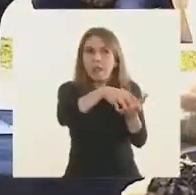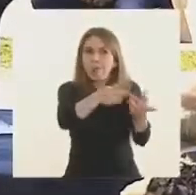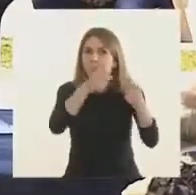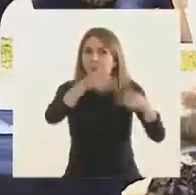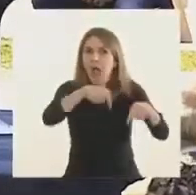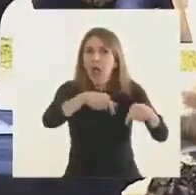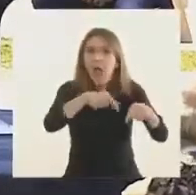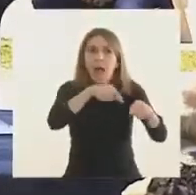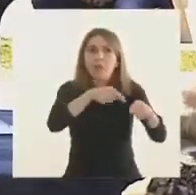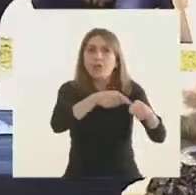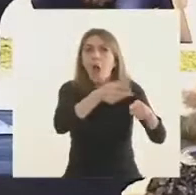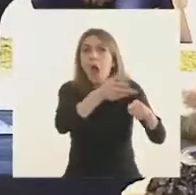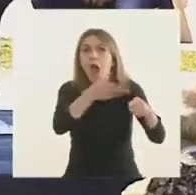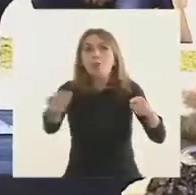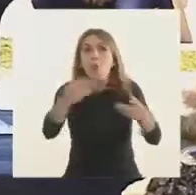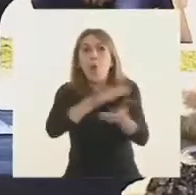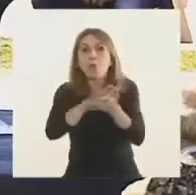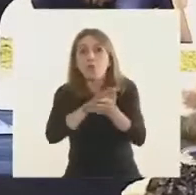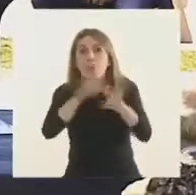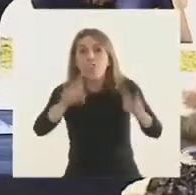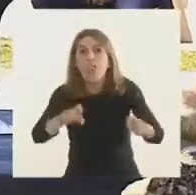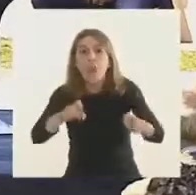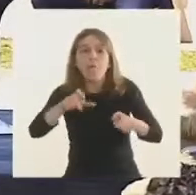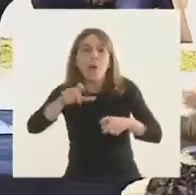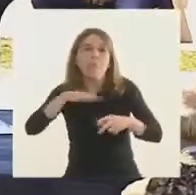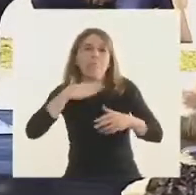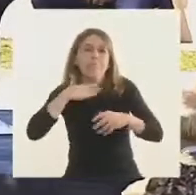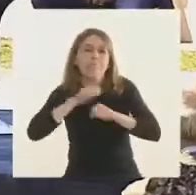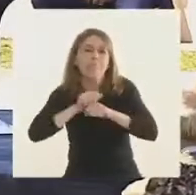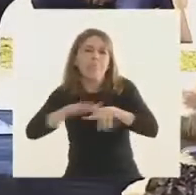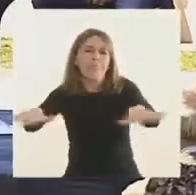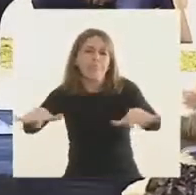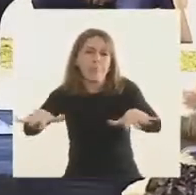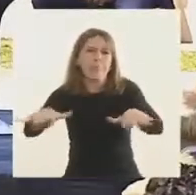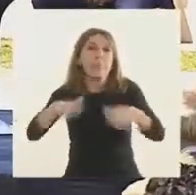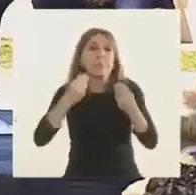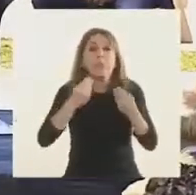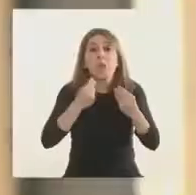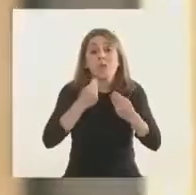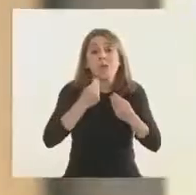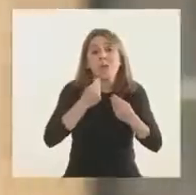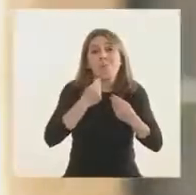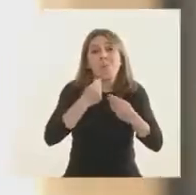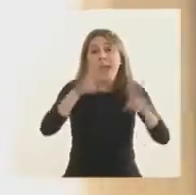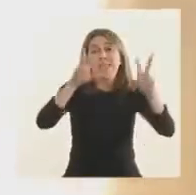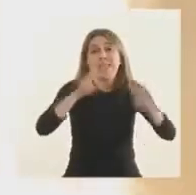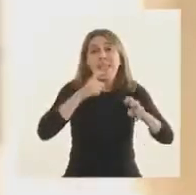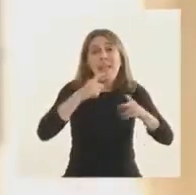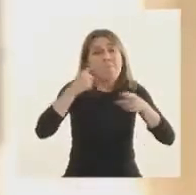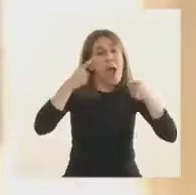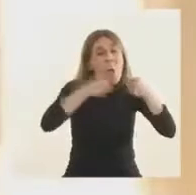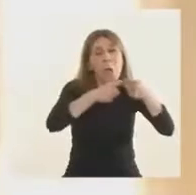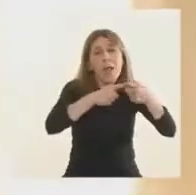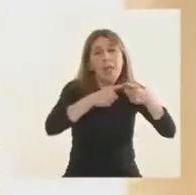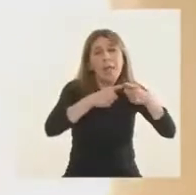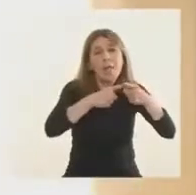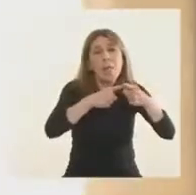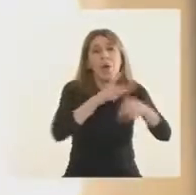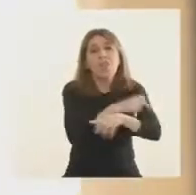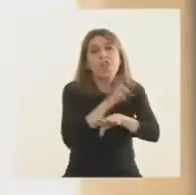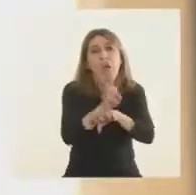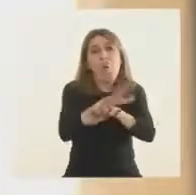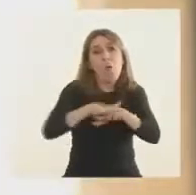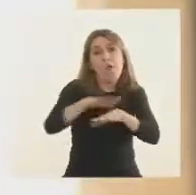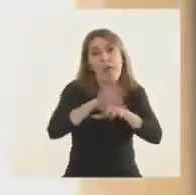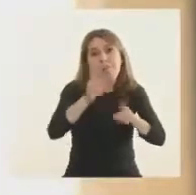combate del crimen organizado que es precisamente la materia central de la Justicia Federal. Así que dicho todo